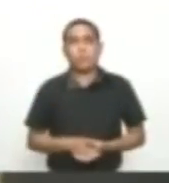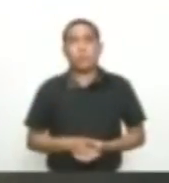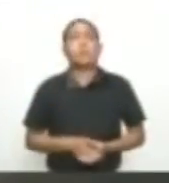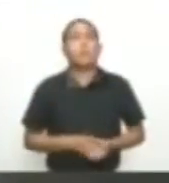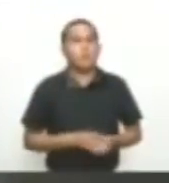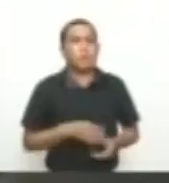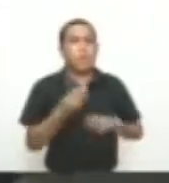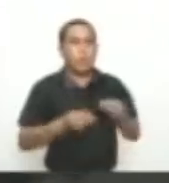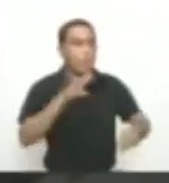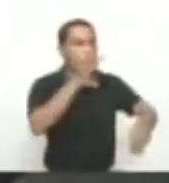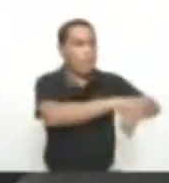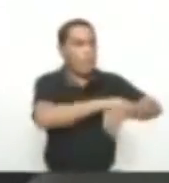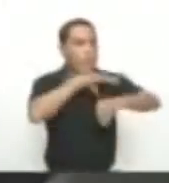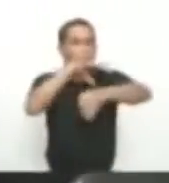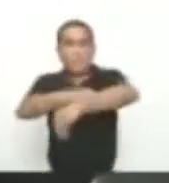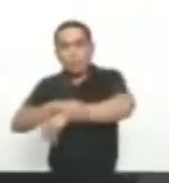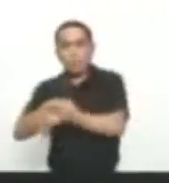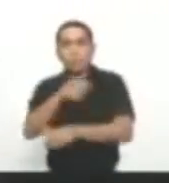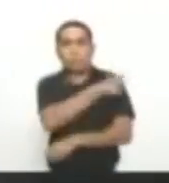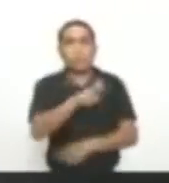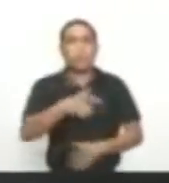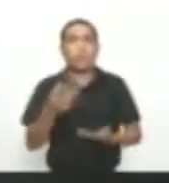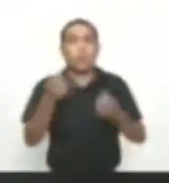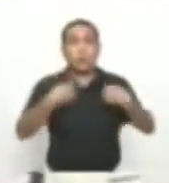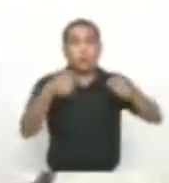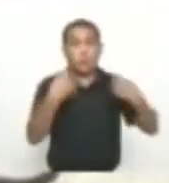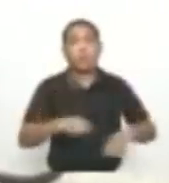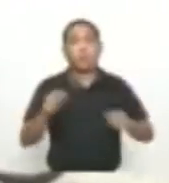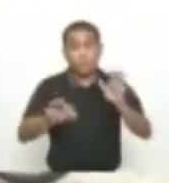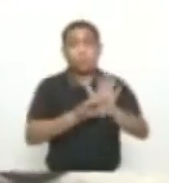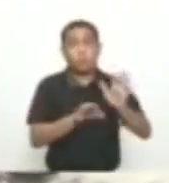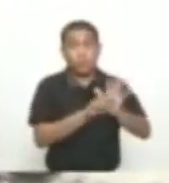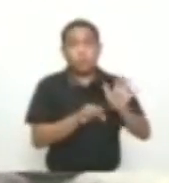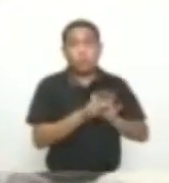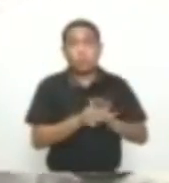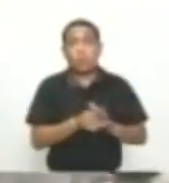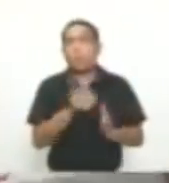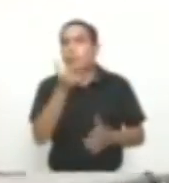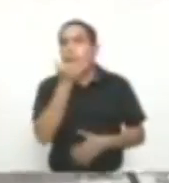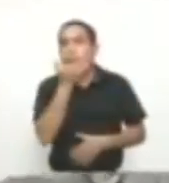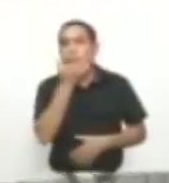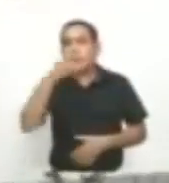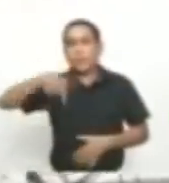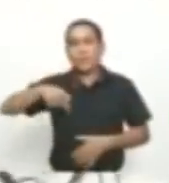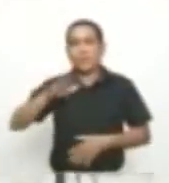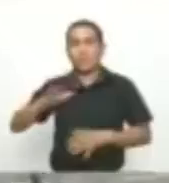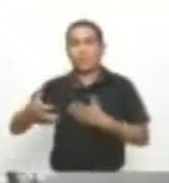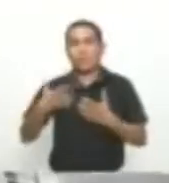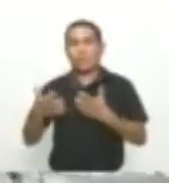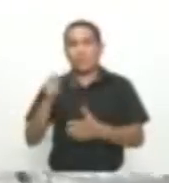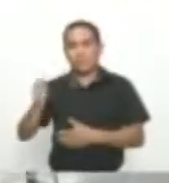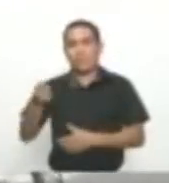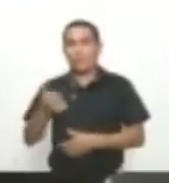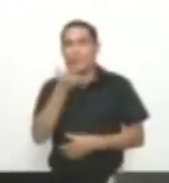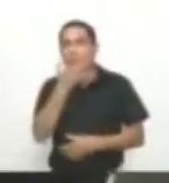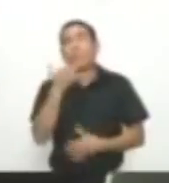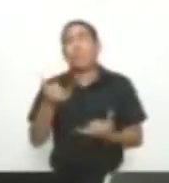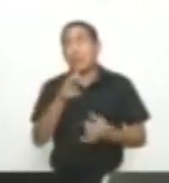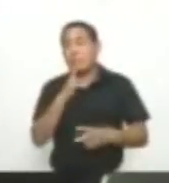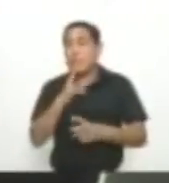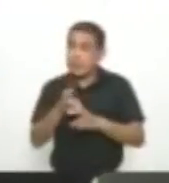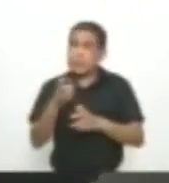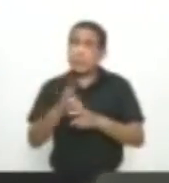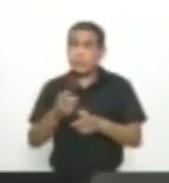Se ha hecho capturas Pero desafortunadamente El sistema penal Está bastante difícil Ahora